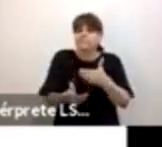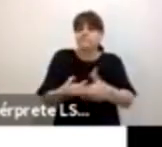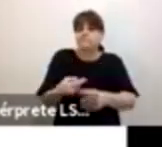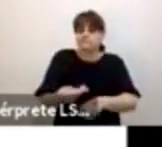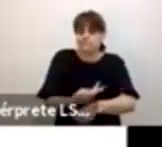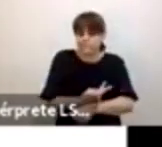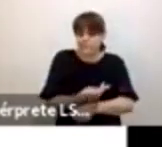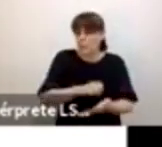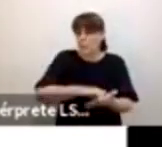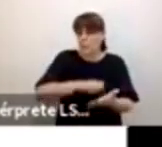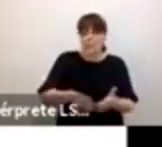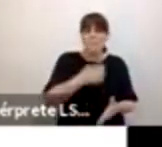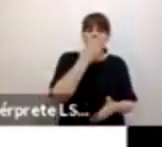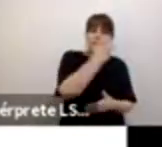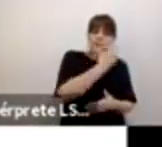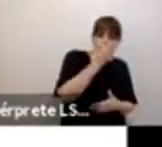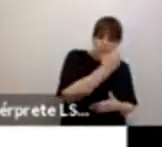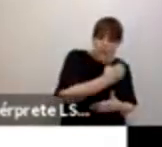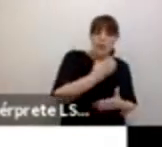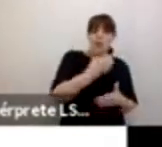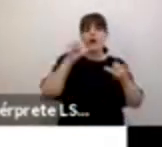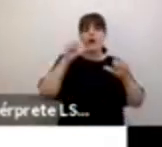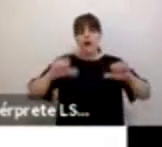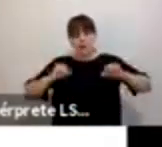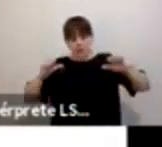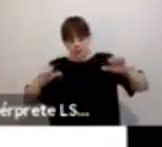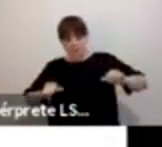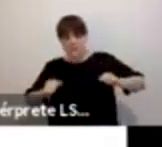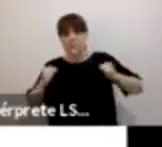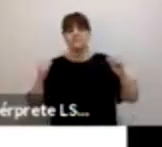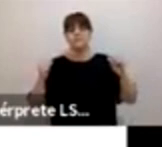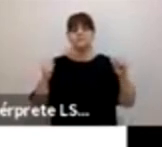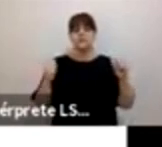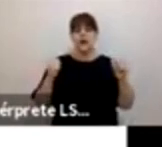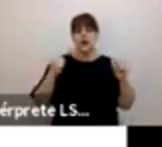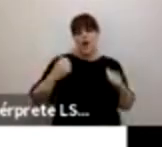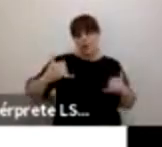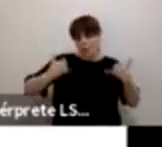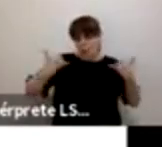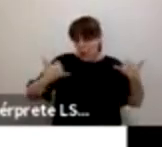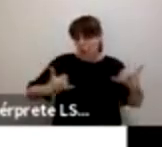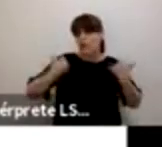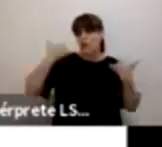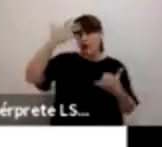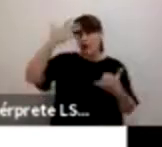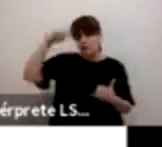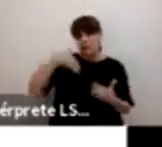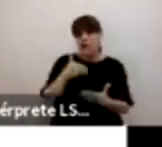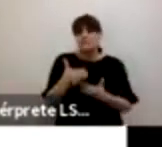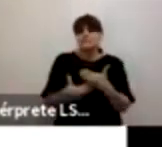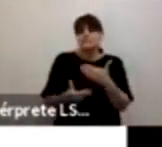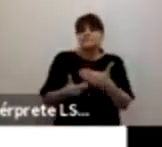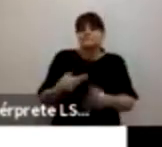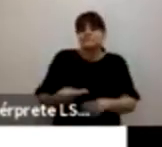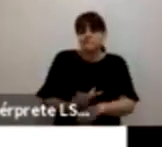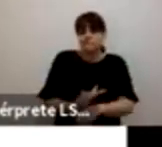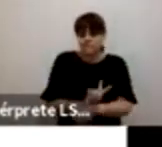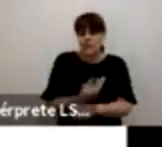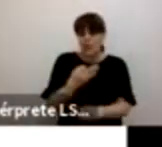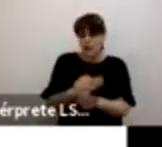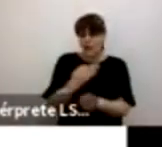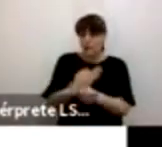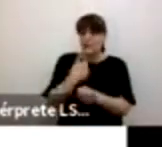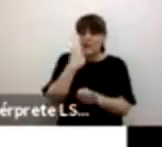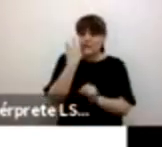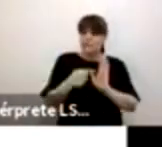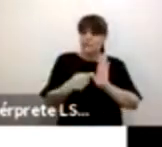edad escolar, en la edad adolescente, pero posteriormente en la juventud y en la edad adulta. Y me gustaría hacer algunos puntos a lo largo de